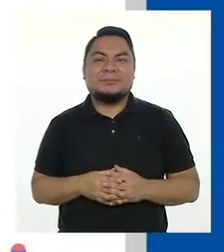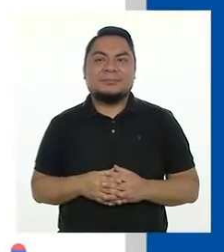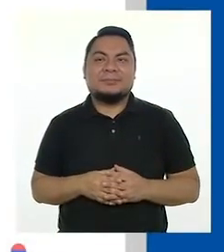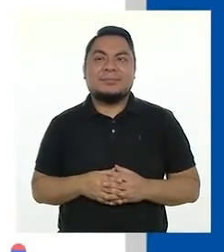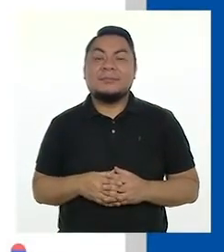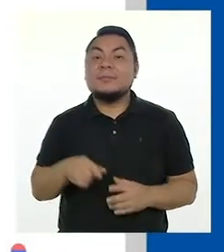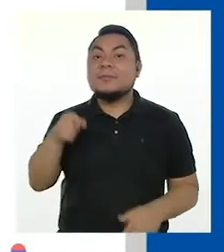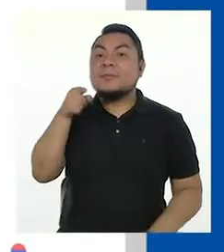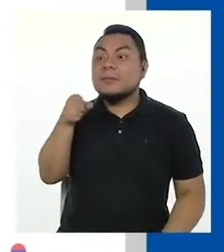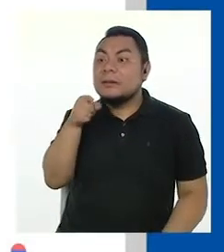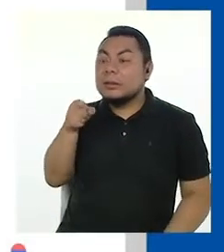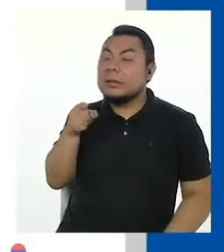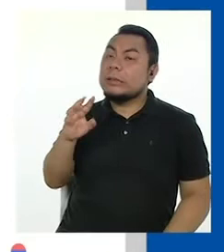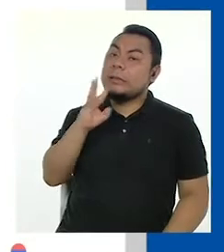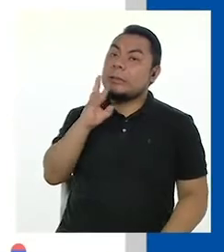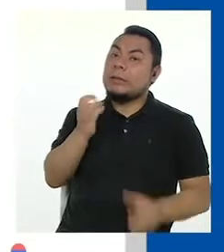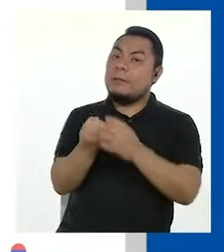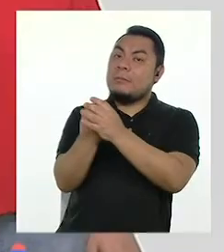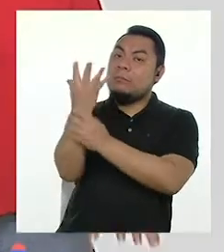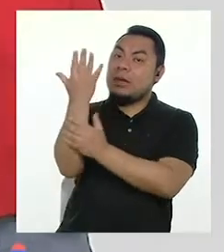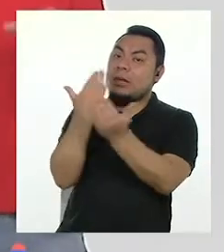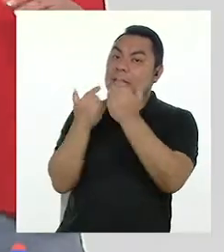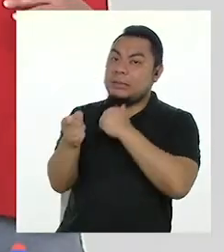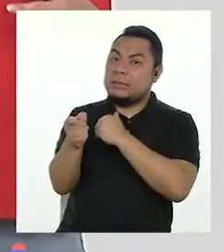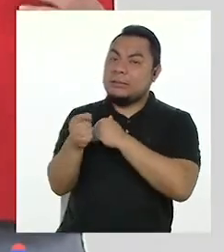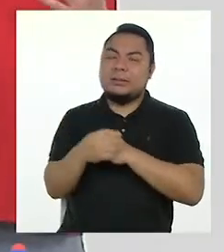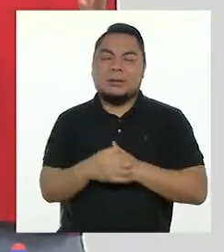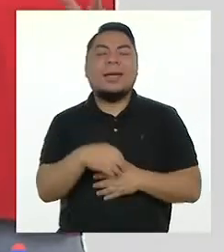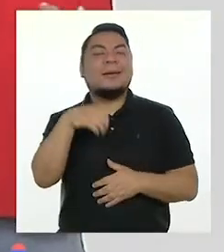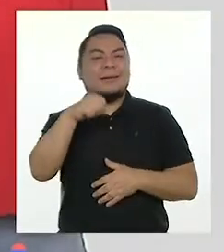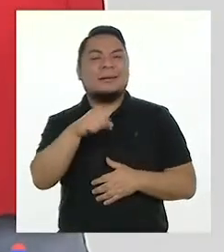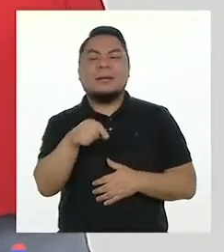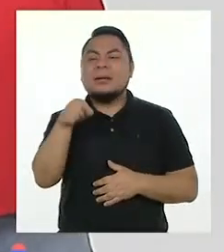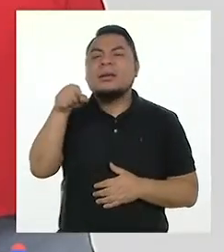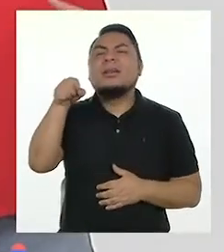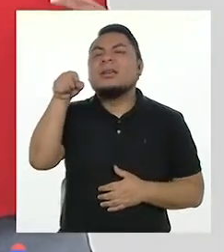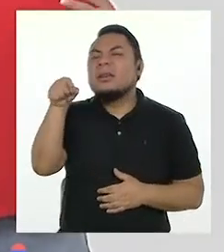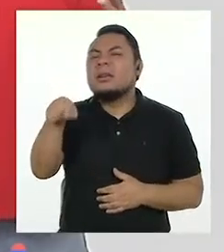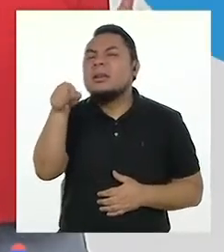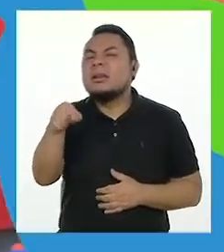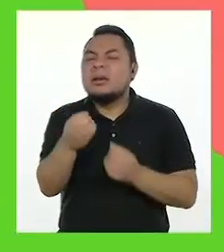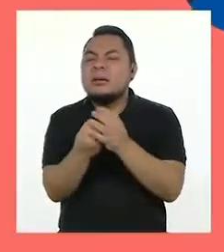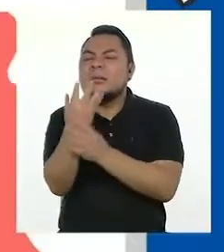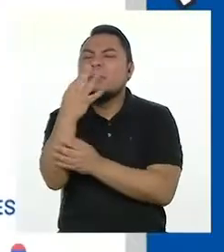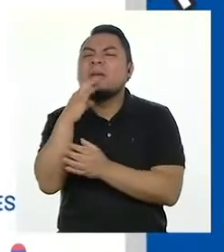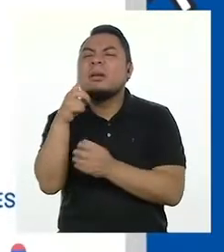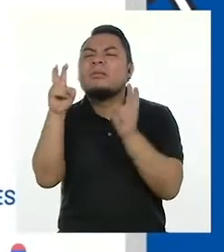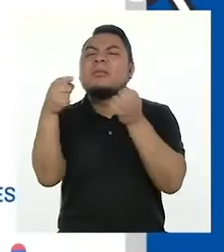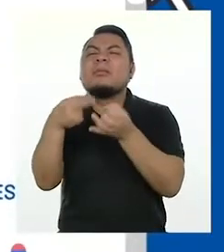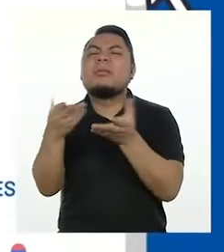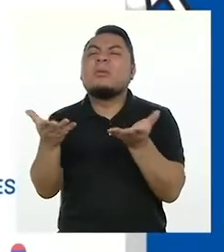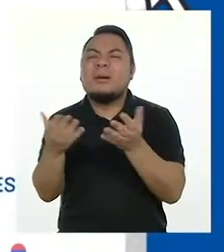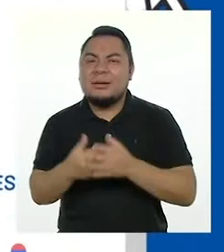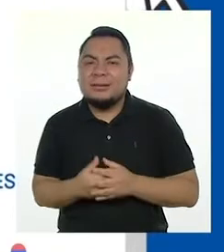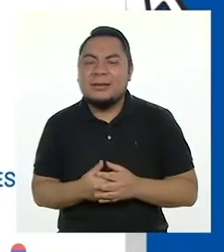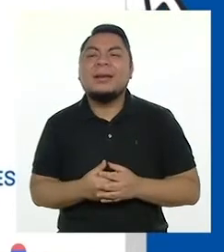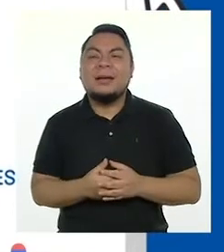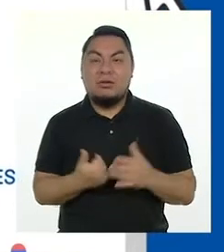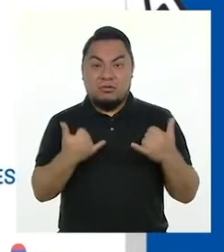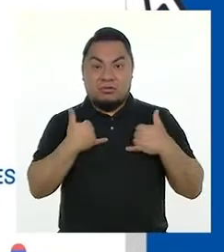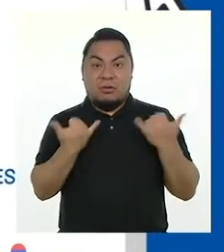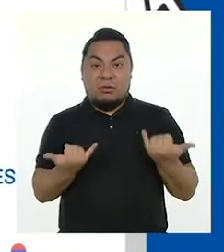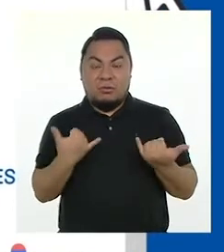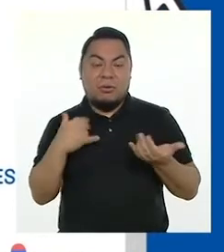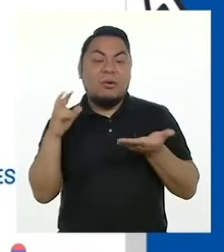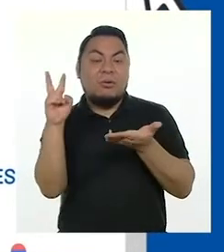¡Habla de plantas! ¡Habla de ¿Y de qué plantas hablará? Ahora voy a